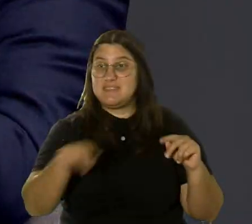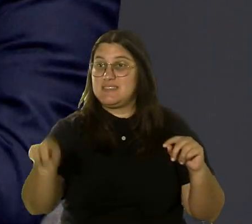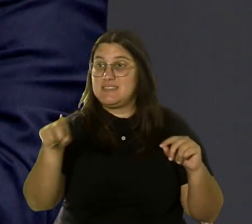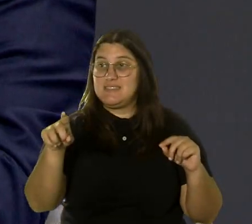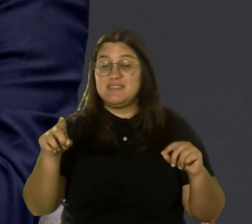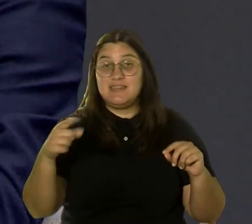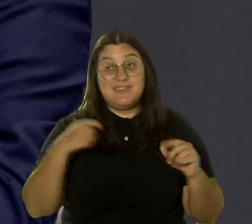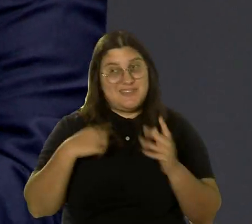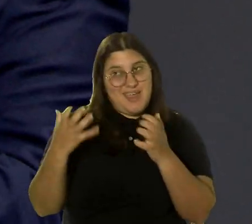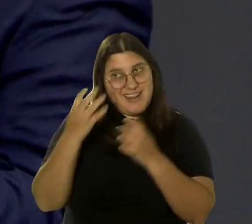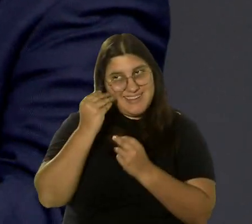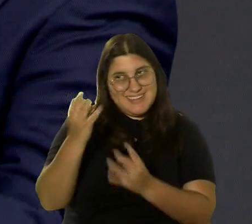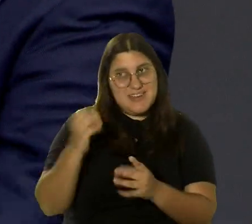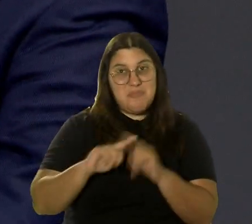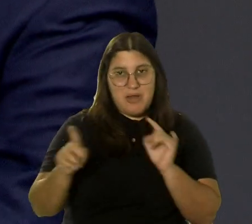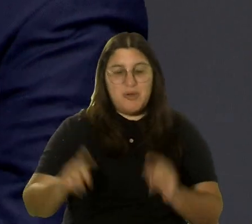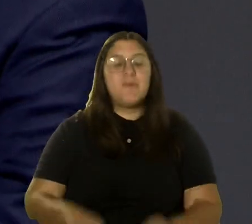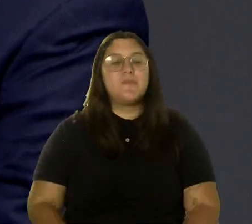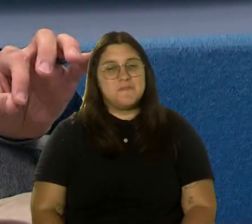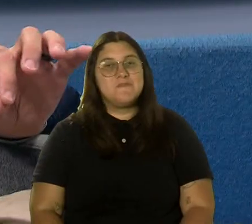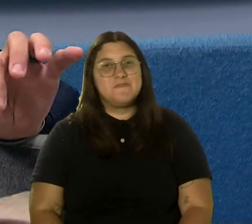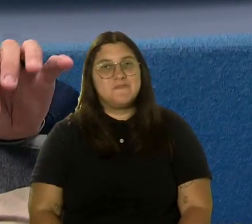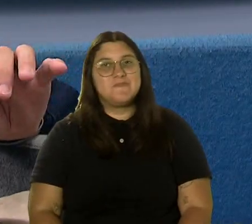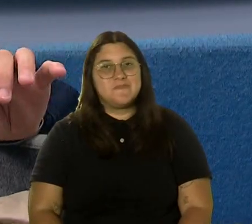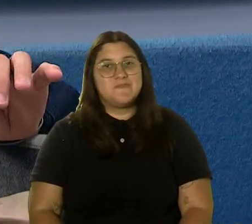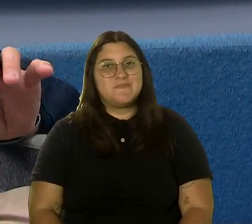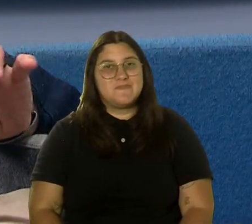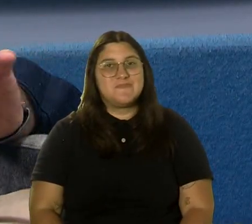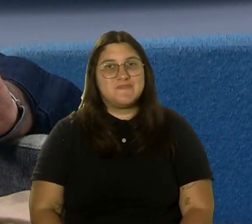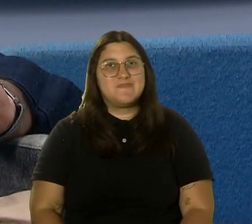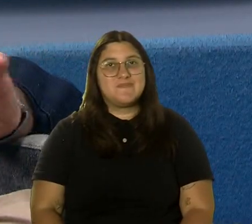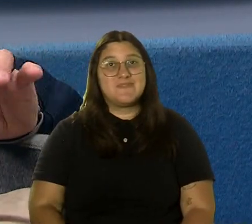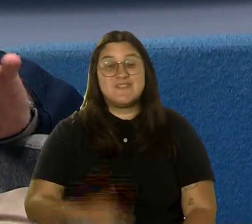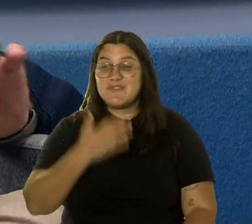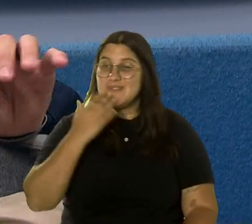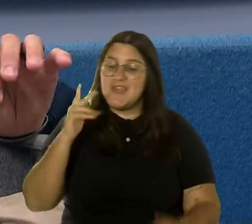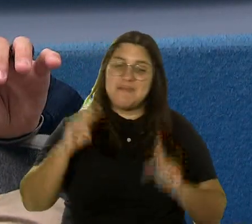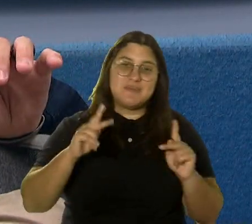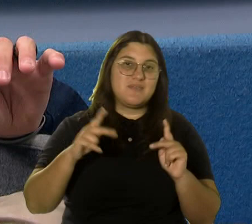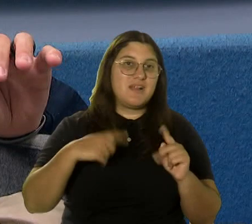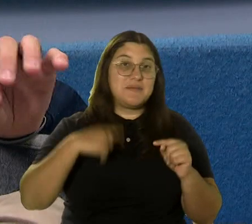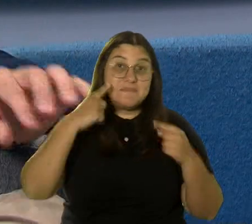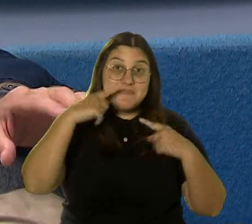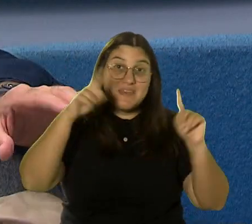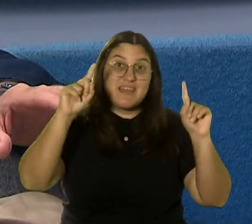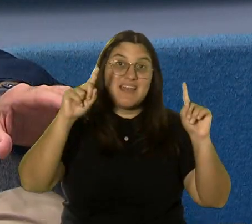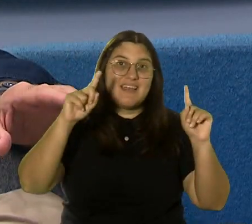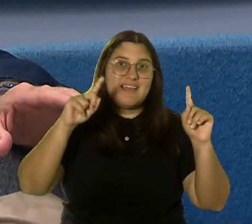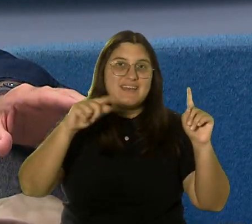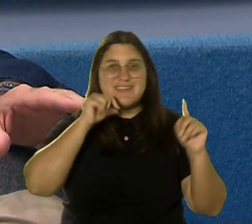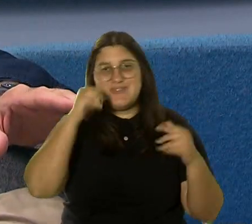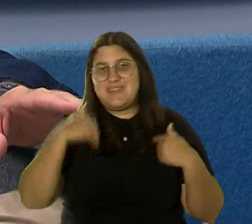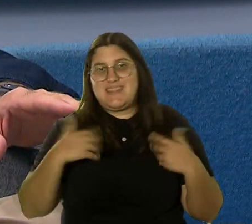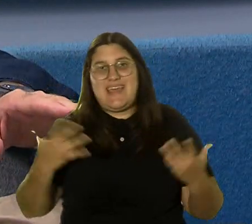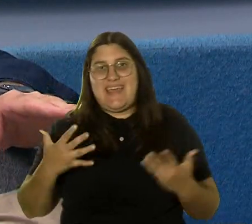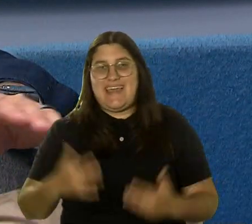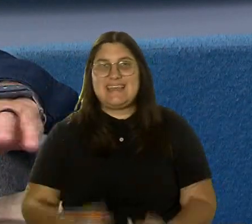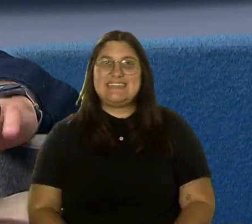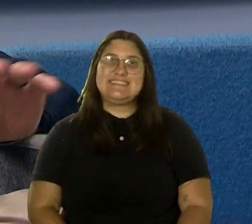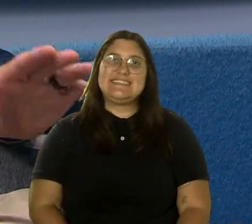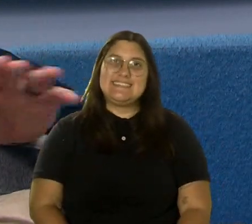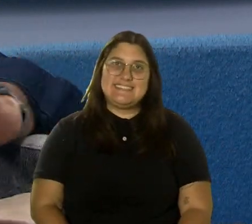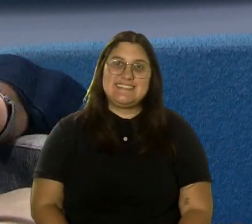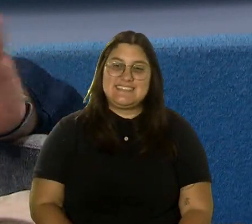de éxito, pero... no hay personas. No hay persona exitosa que no tenga un